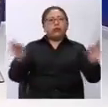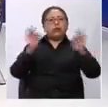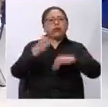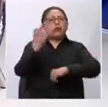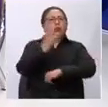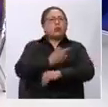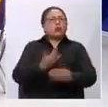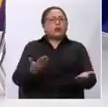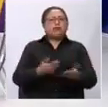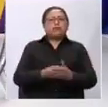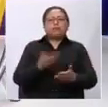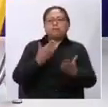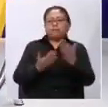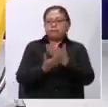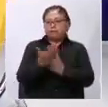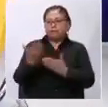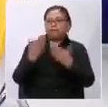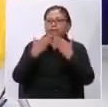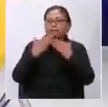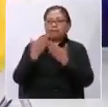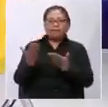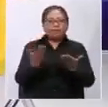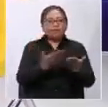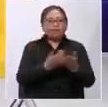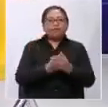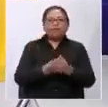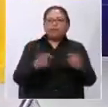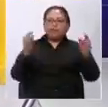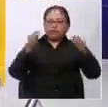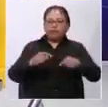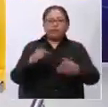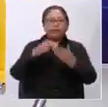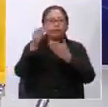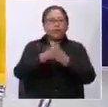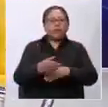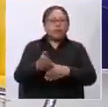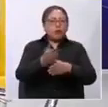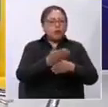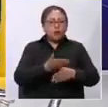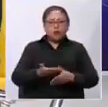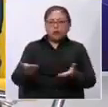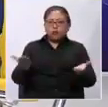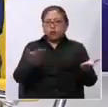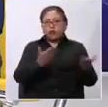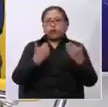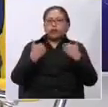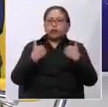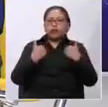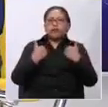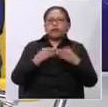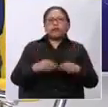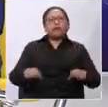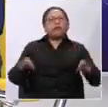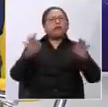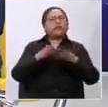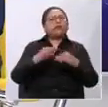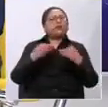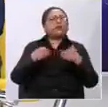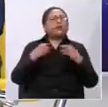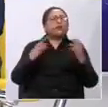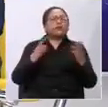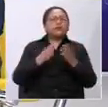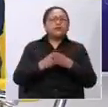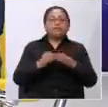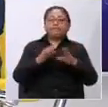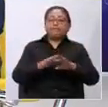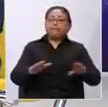Muy buenos días, gracias por la posibilidad de ser en el programa, poder compartir con ustedes. Y sí, muy importante, tomando en cuenta que